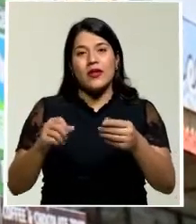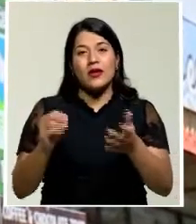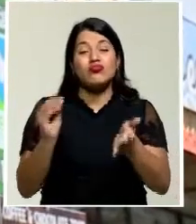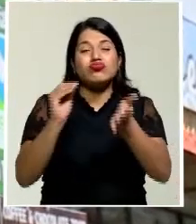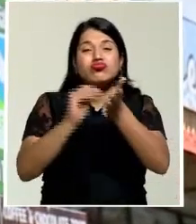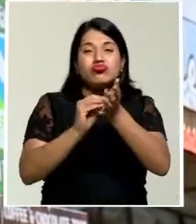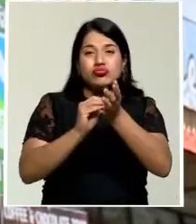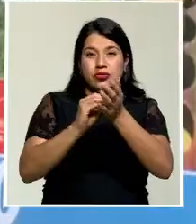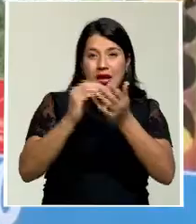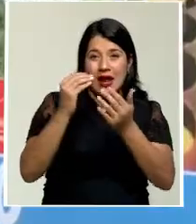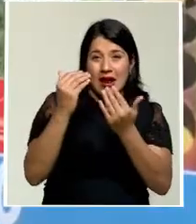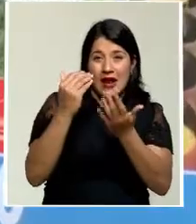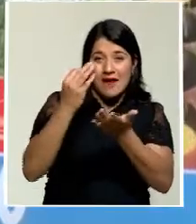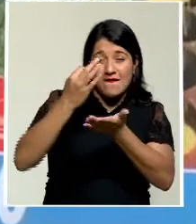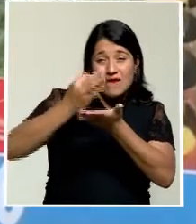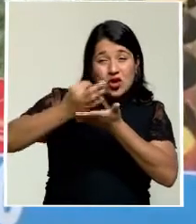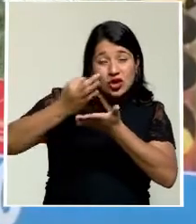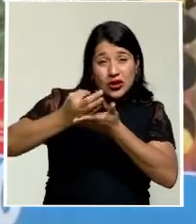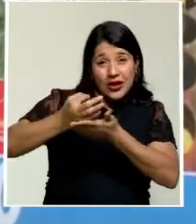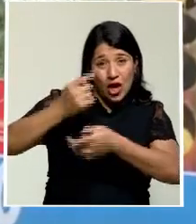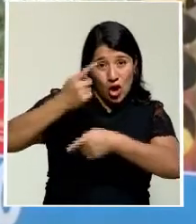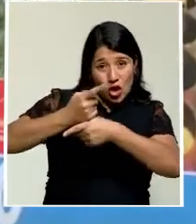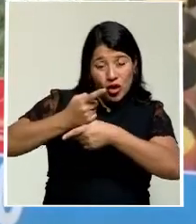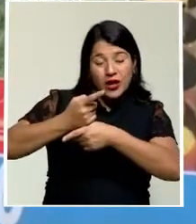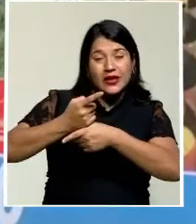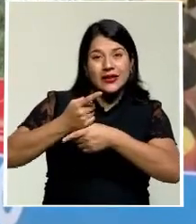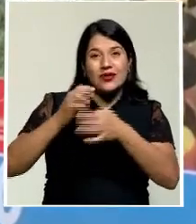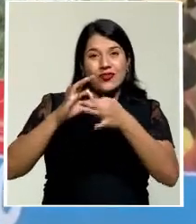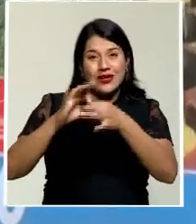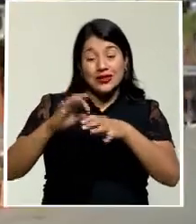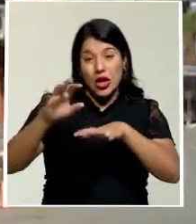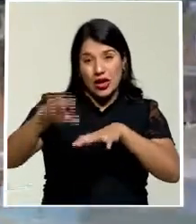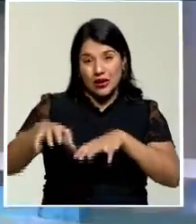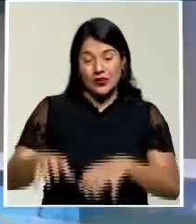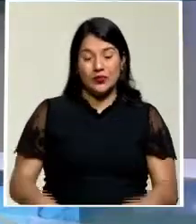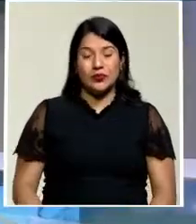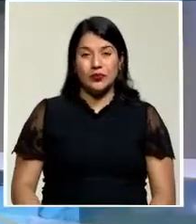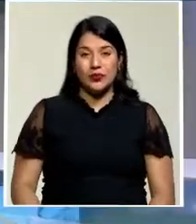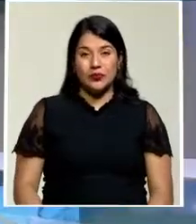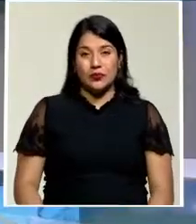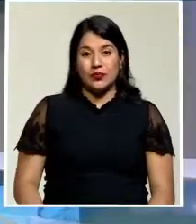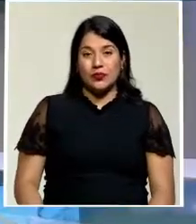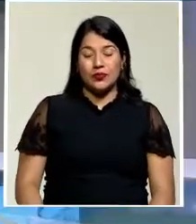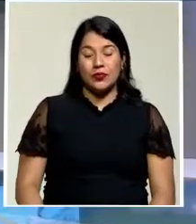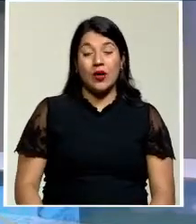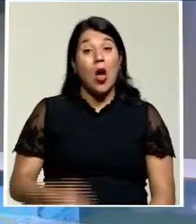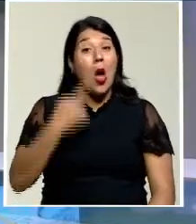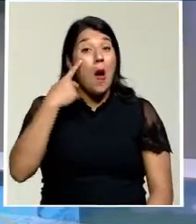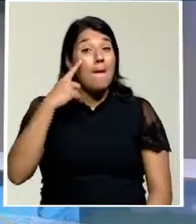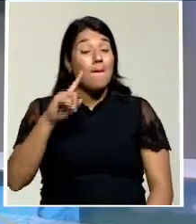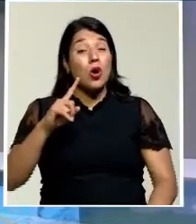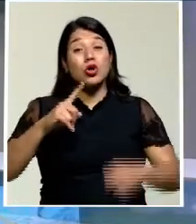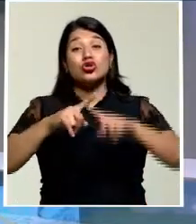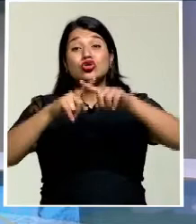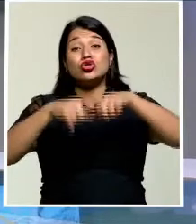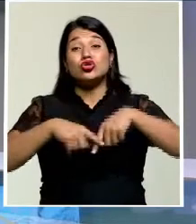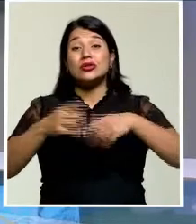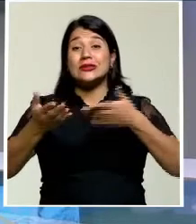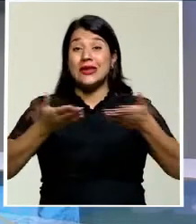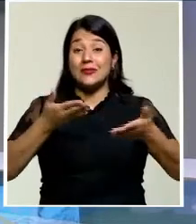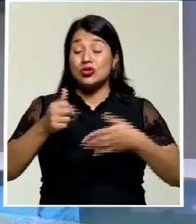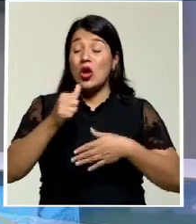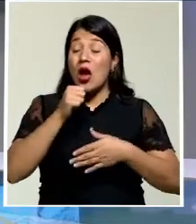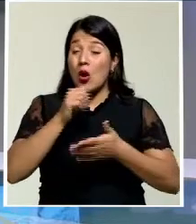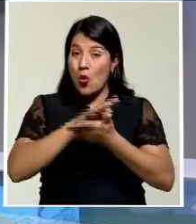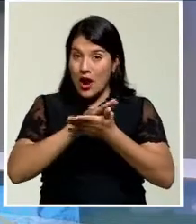correspondientes y se declare oficial el mapa con dichos límites. Debido a la suspensión del servicio de agua